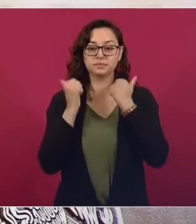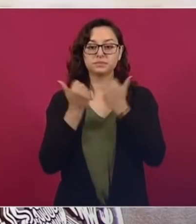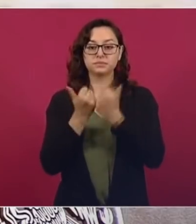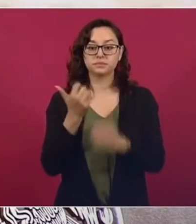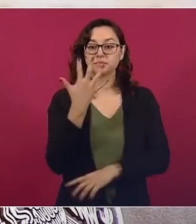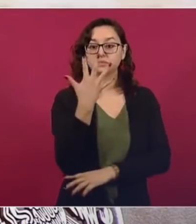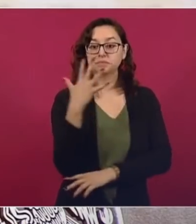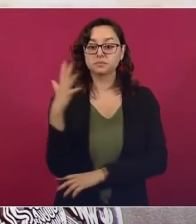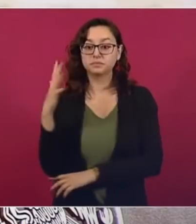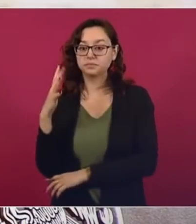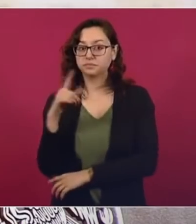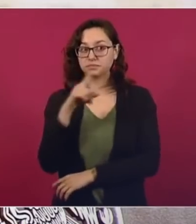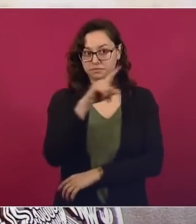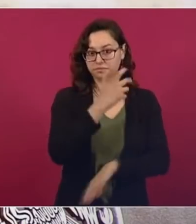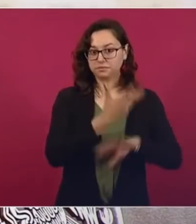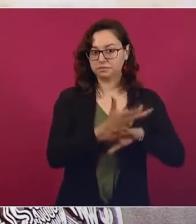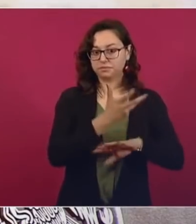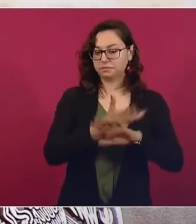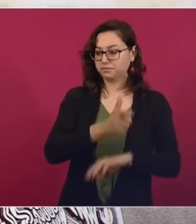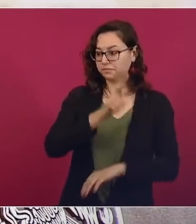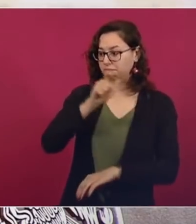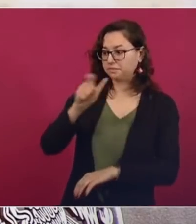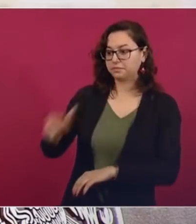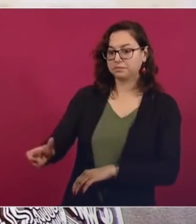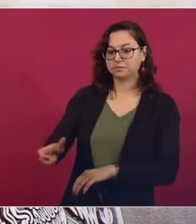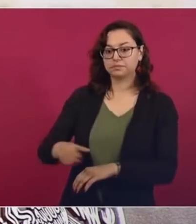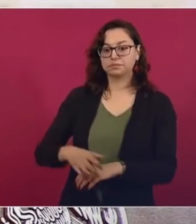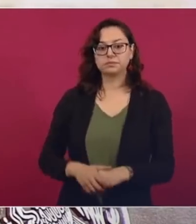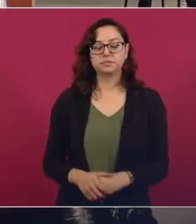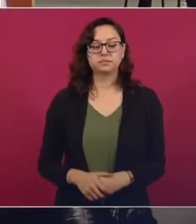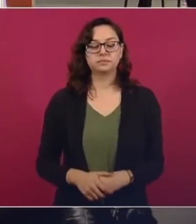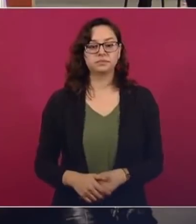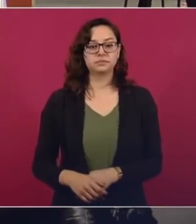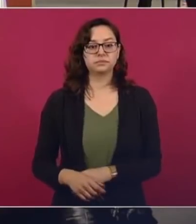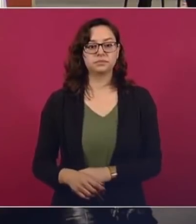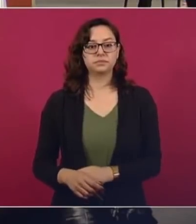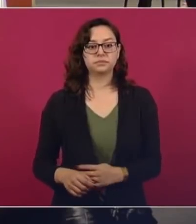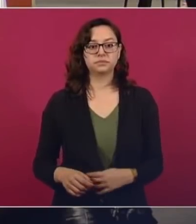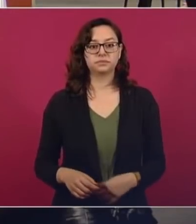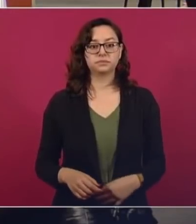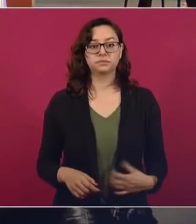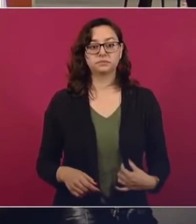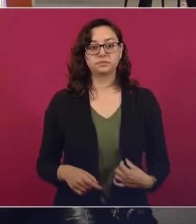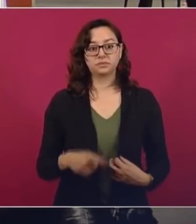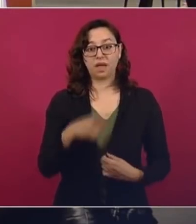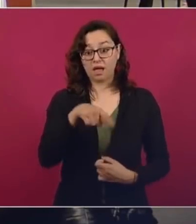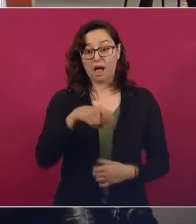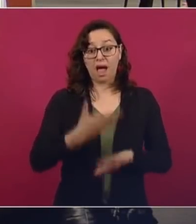vienen todos, no lo vieron,